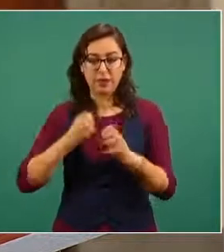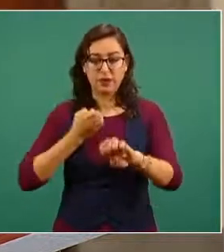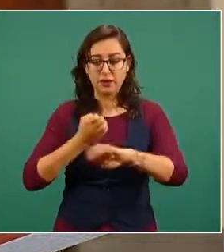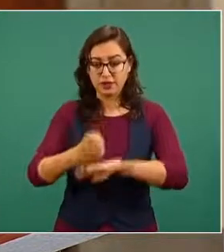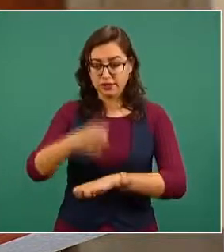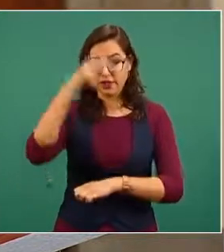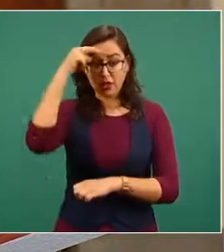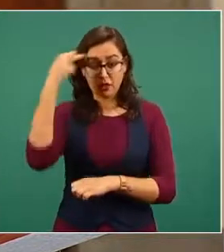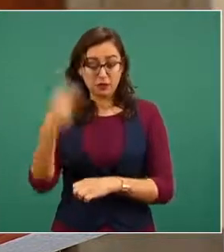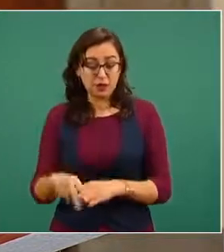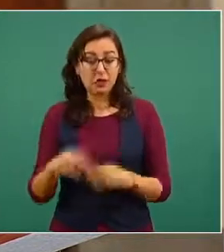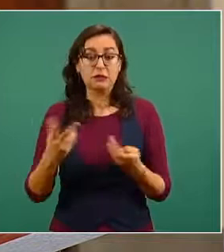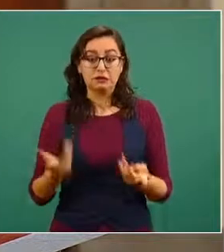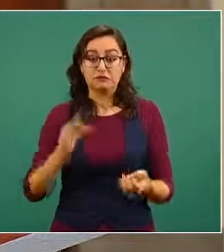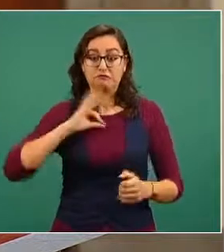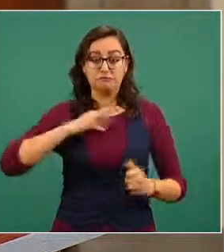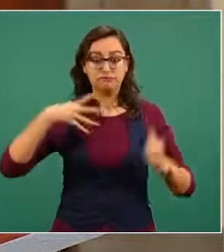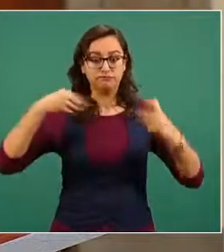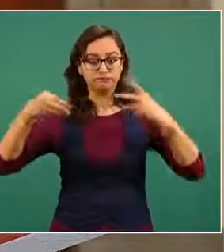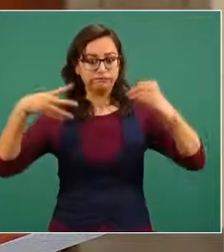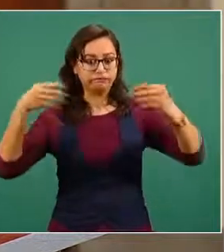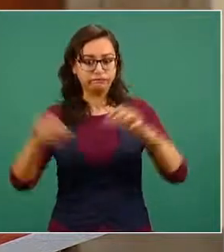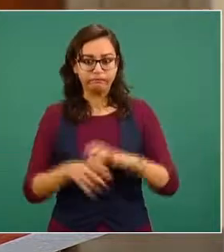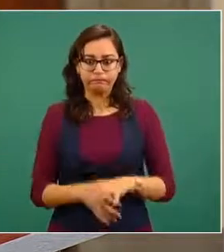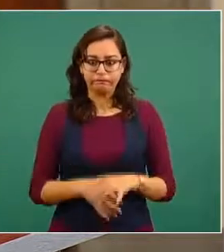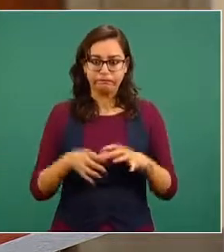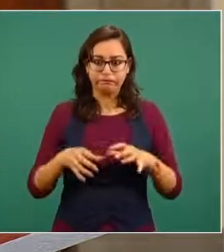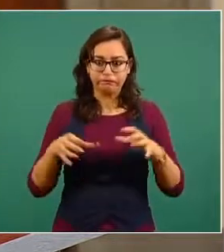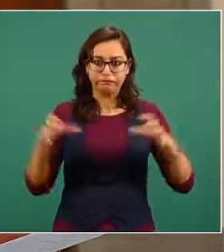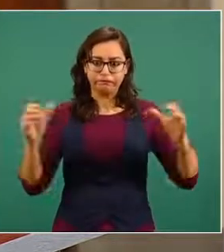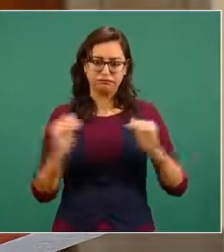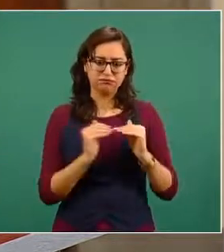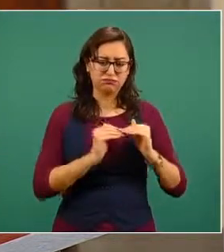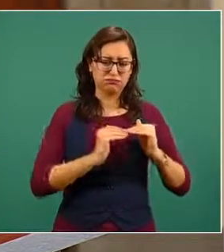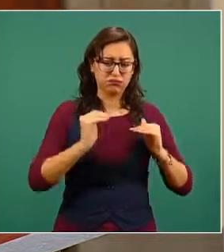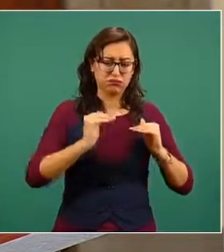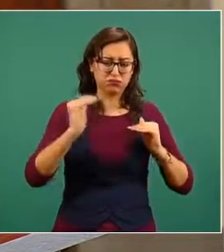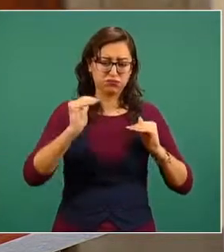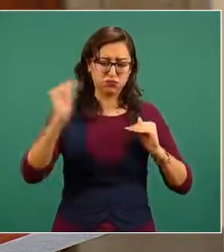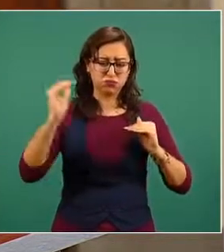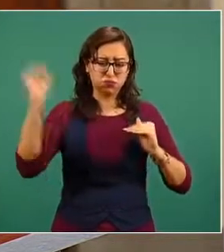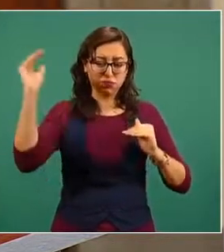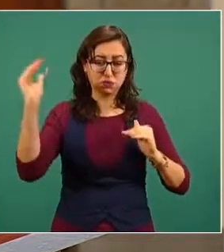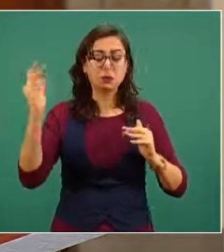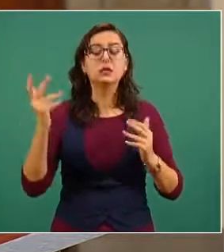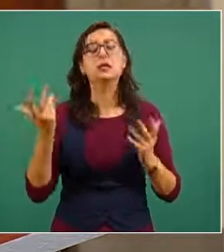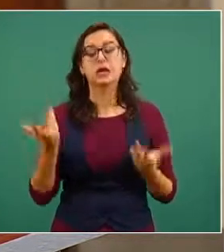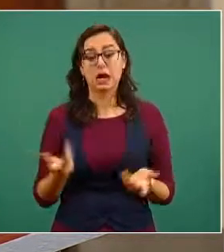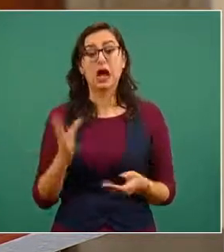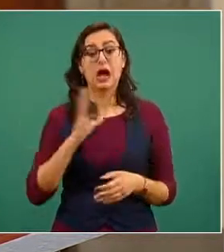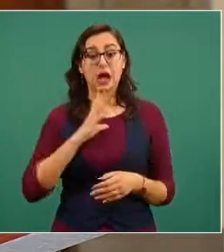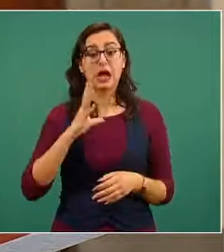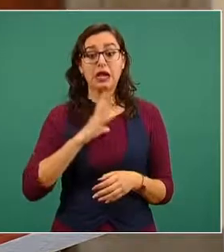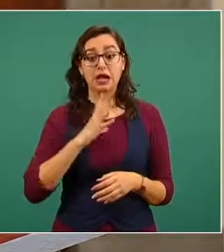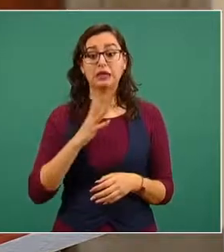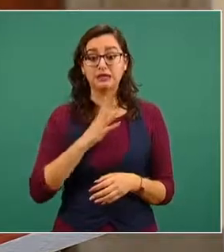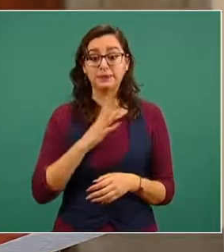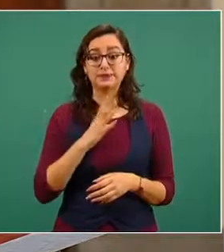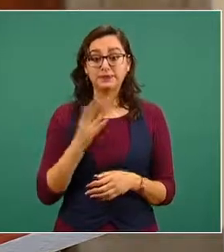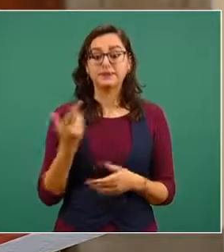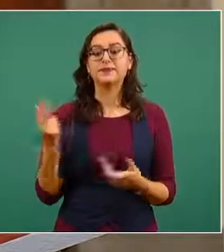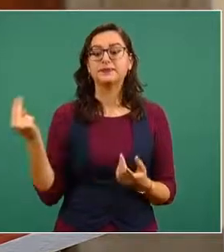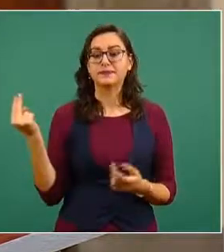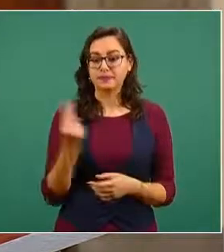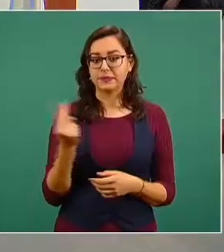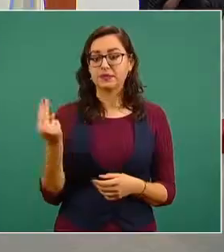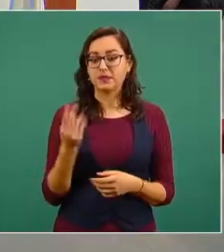en donde hay un repunte en donde hay un incremento de casos y hay más